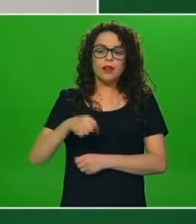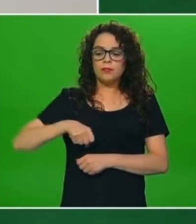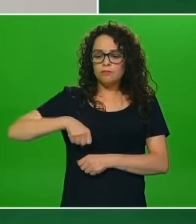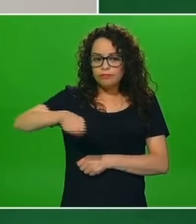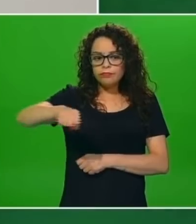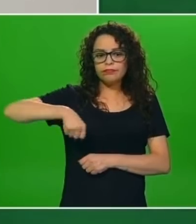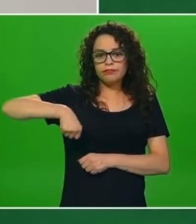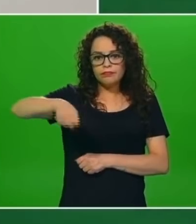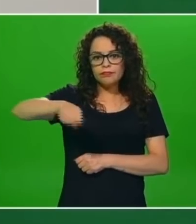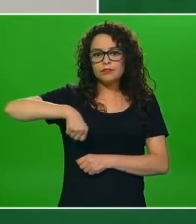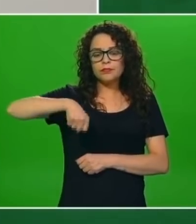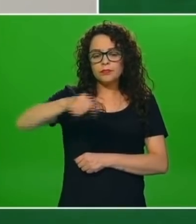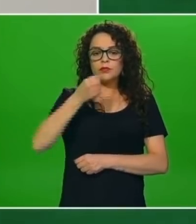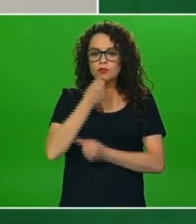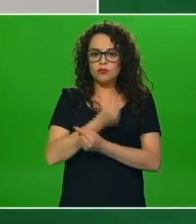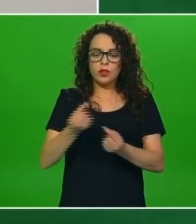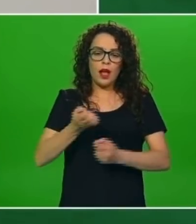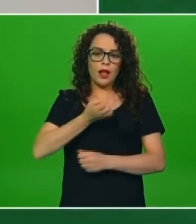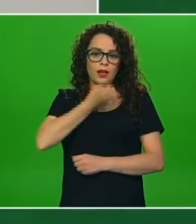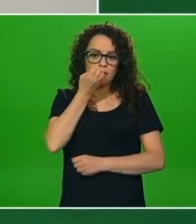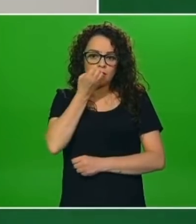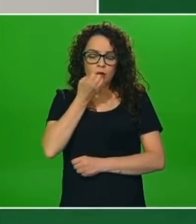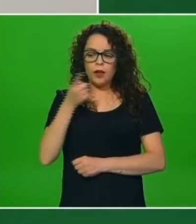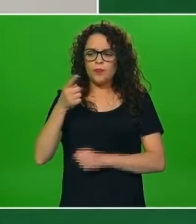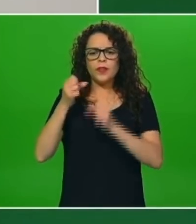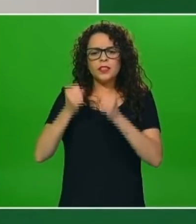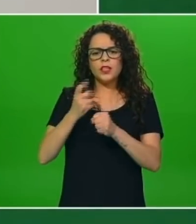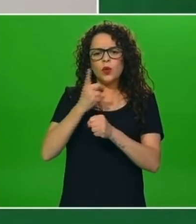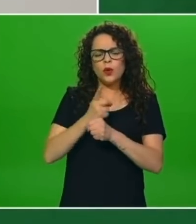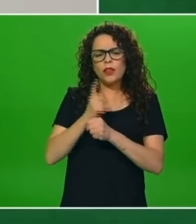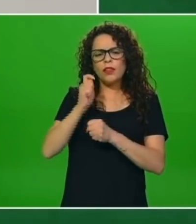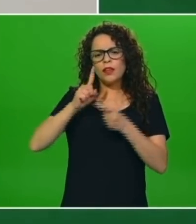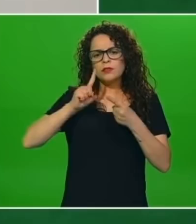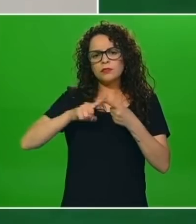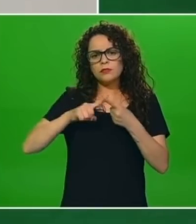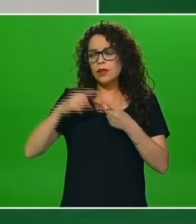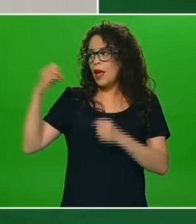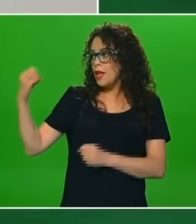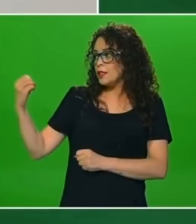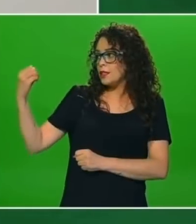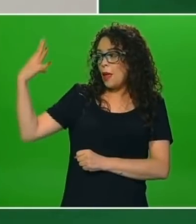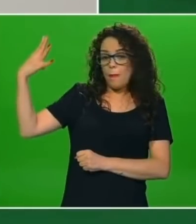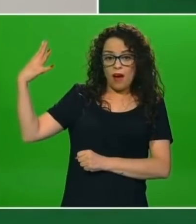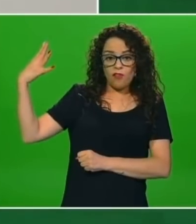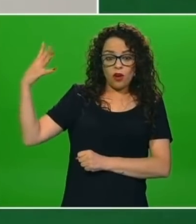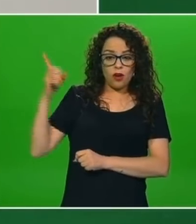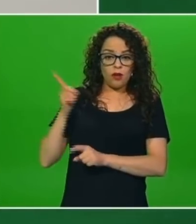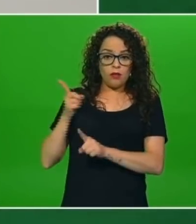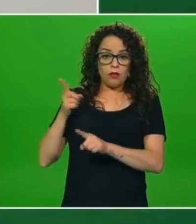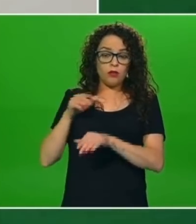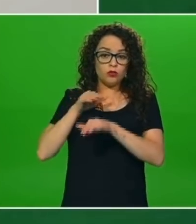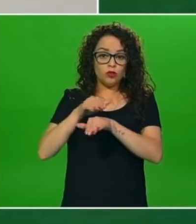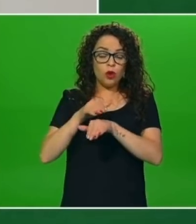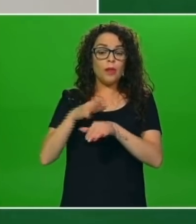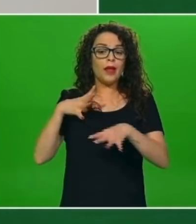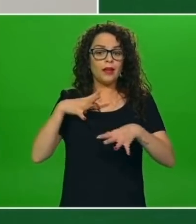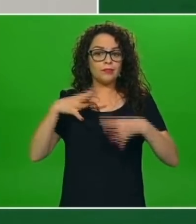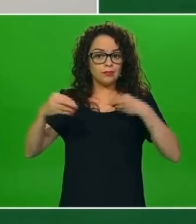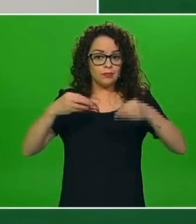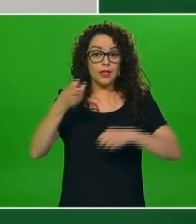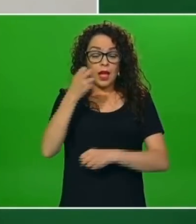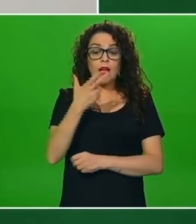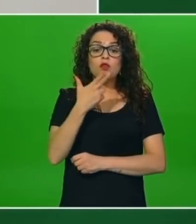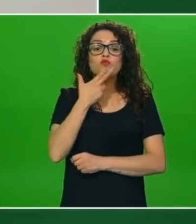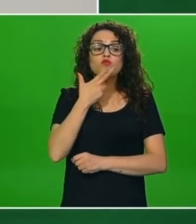pequeños. Uno de estos elementos de seguridad es precisamente el semáforo de riesgo epidemiológico, ya que lo hemos estado utilizando como un